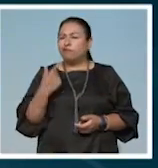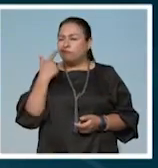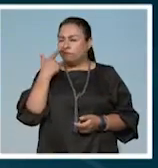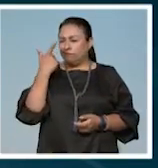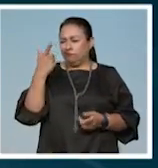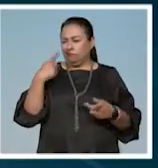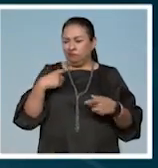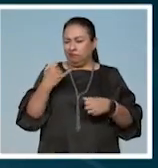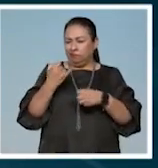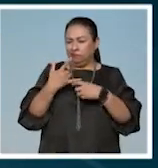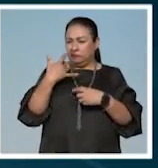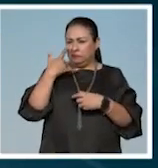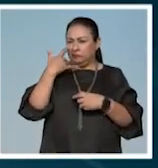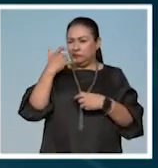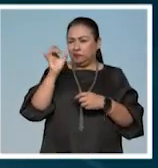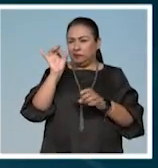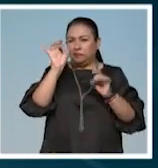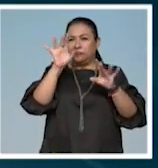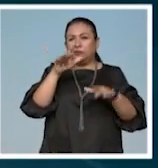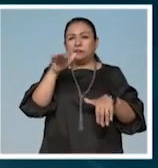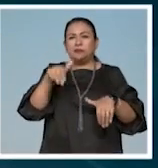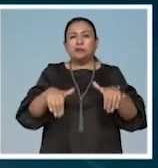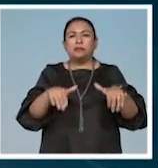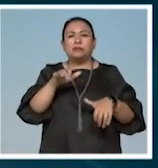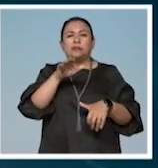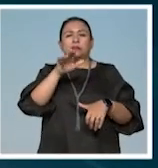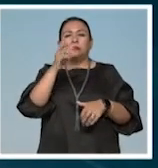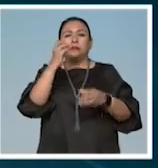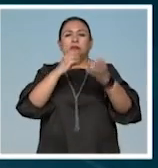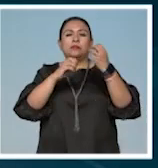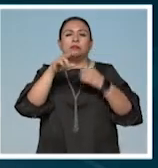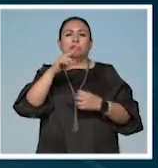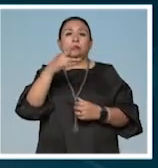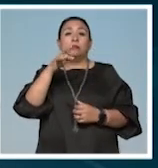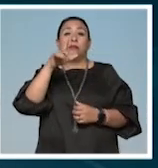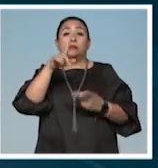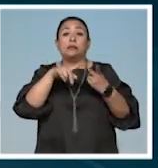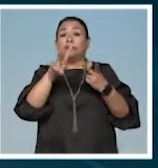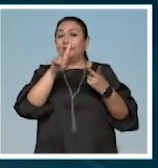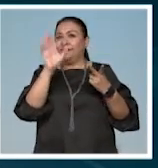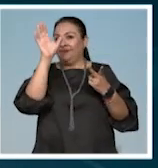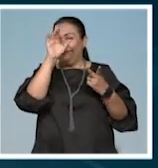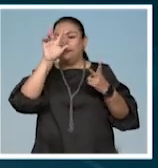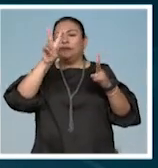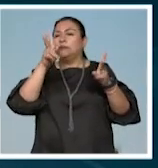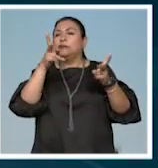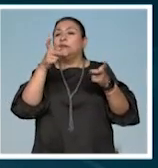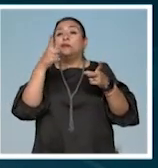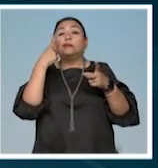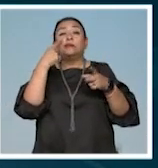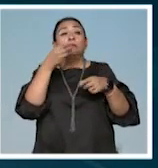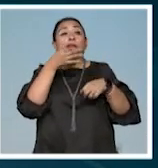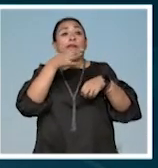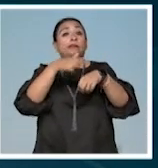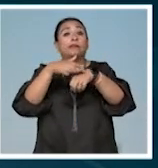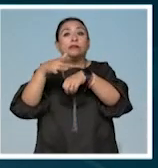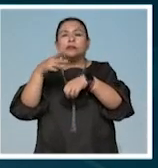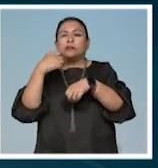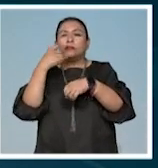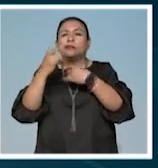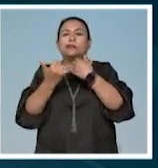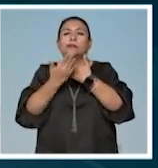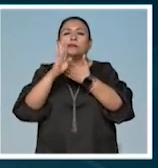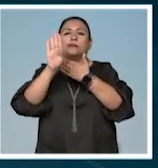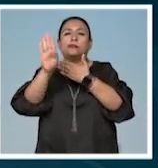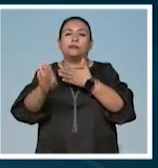Misteriosos personajes hechizan el Teatro Varsovia en la obra Nahual. Viernes de Ciencia y hoy hablamos de una campaña que busca prevenir el